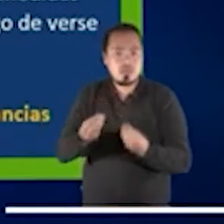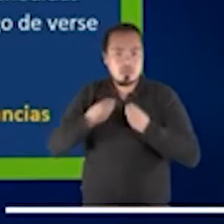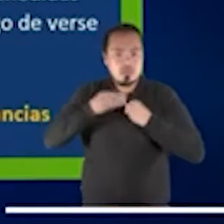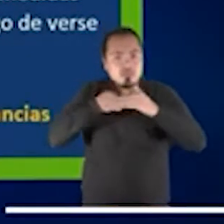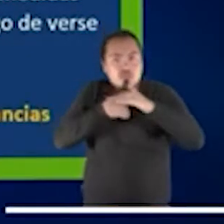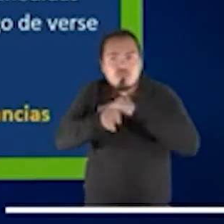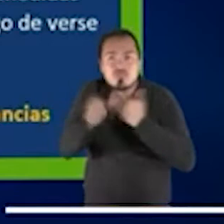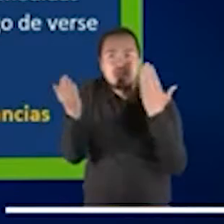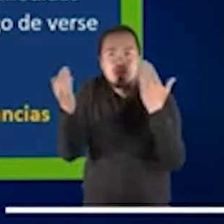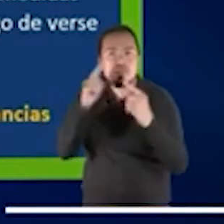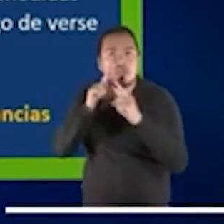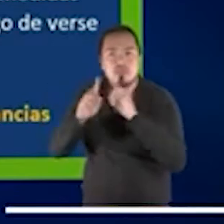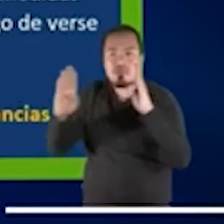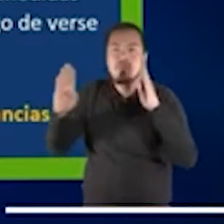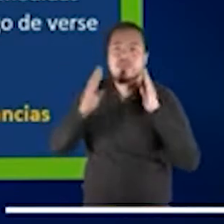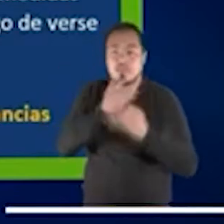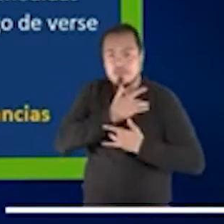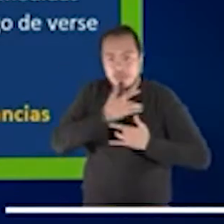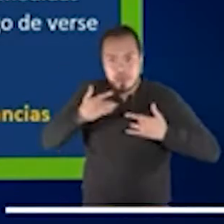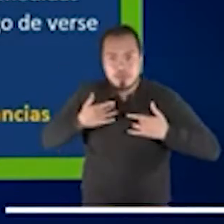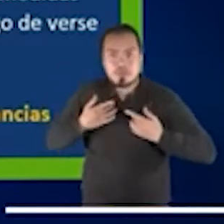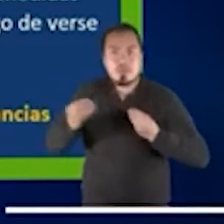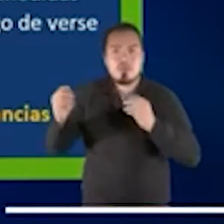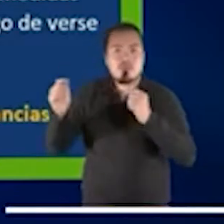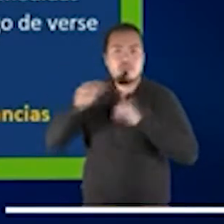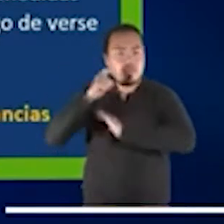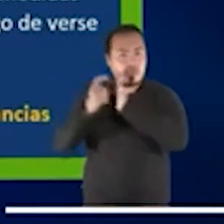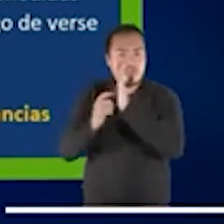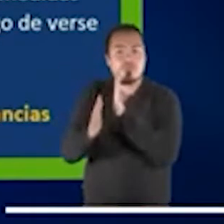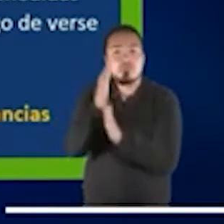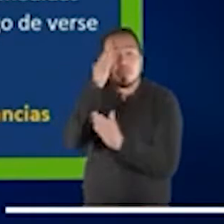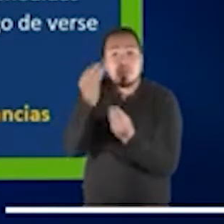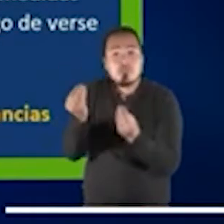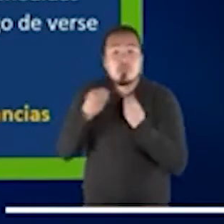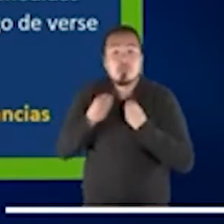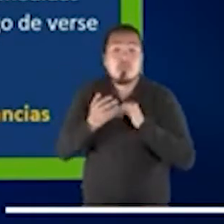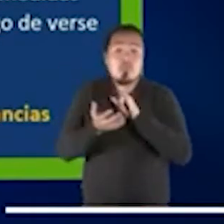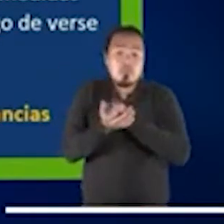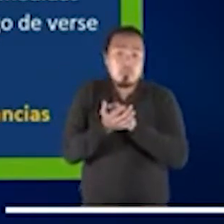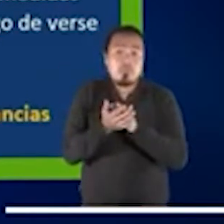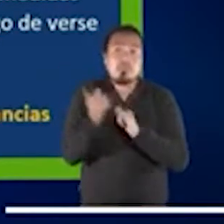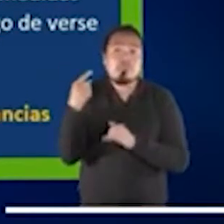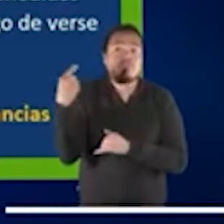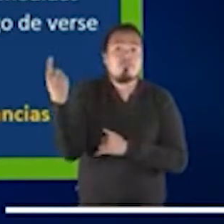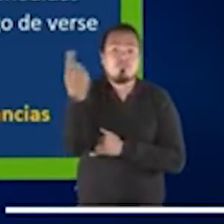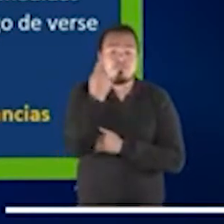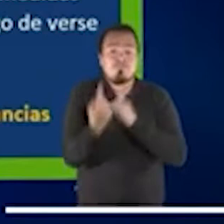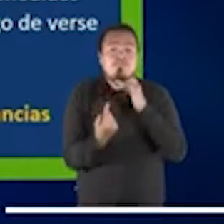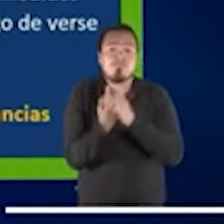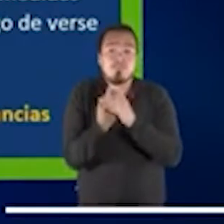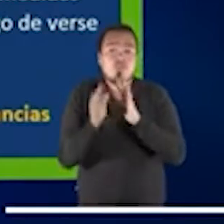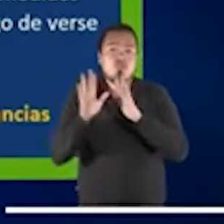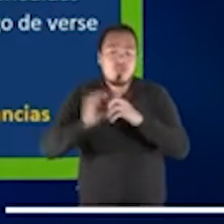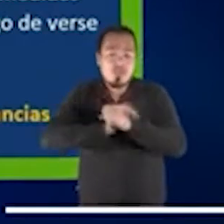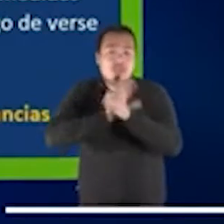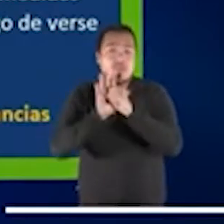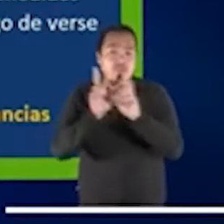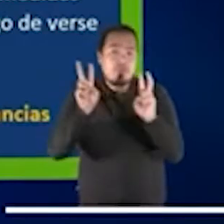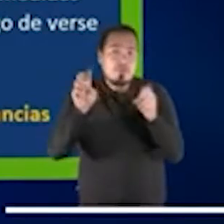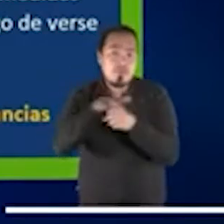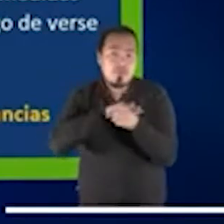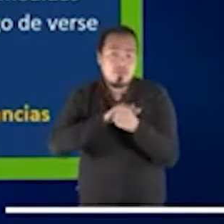bienestar. Y eso vemos también que en estos tiempos adversos de pandemia es bastante complicado